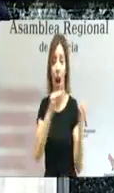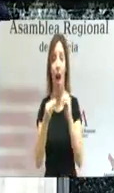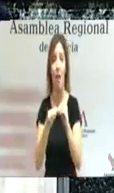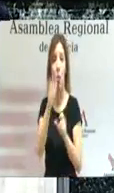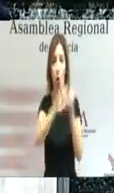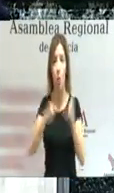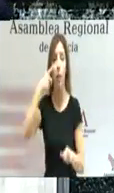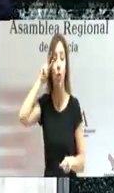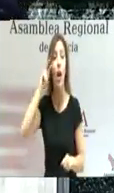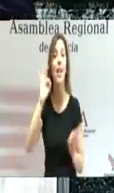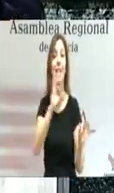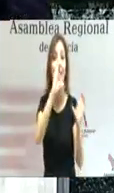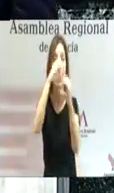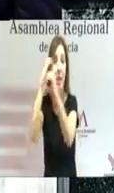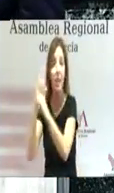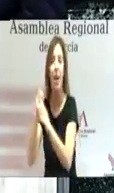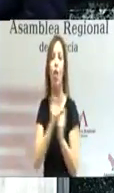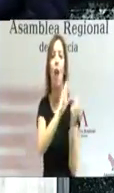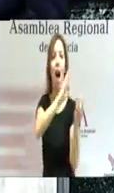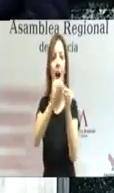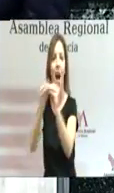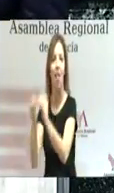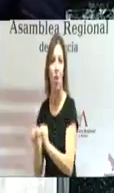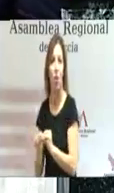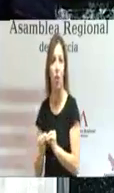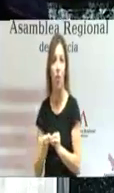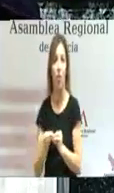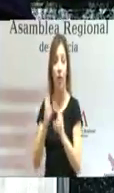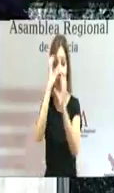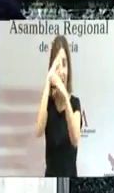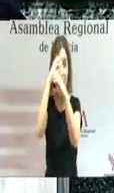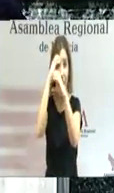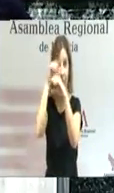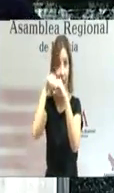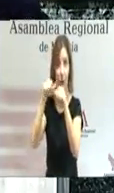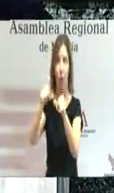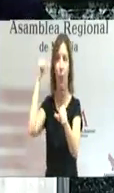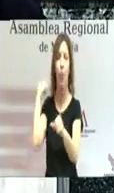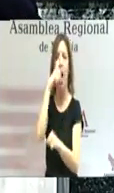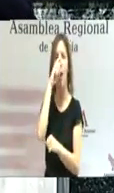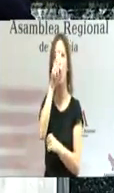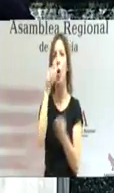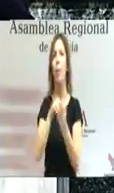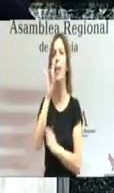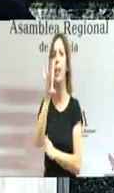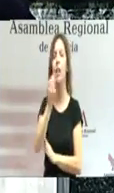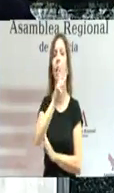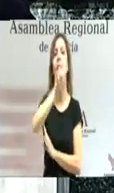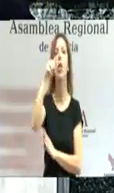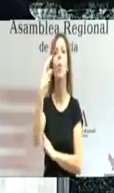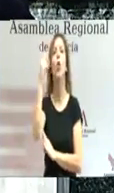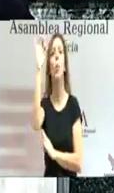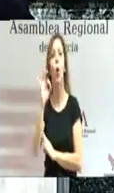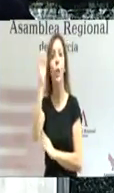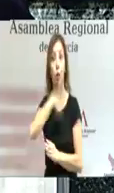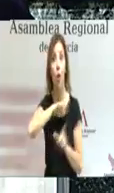los investigadores. La producción científica en la región de Murcia fue, en el año 2015, del 3,2% respecto a la producción